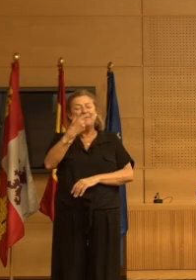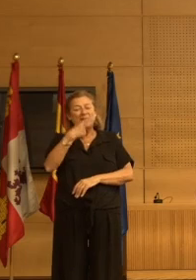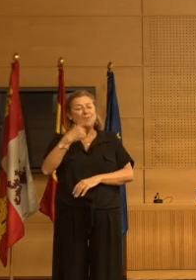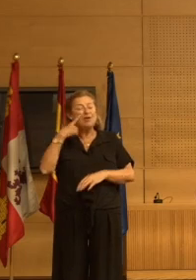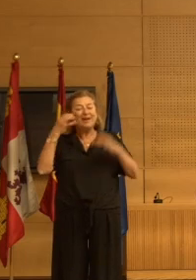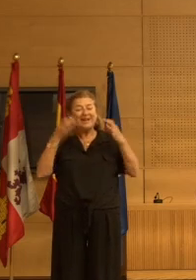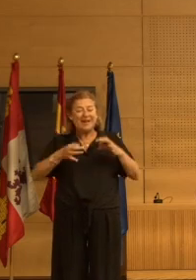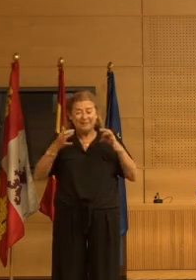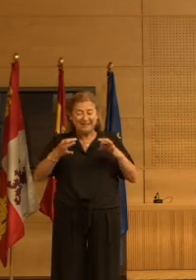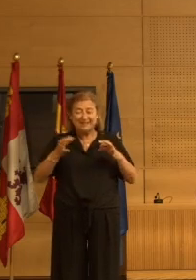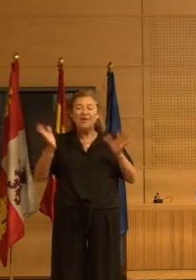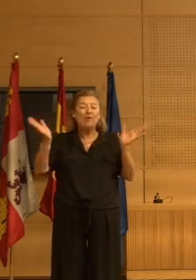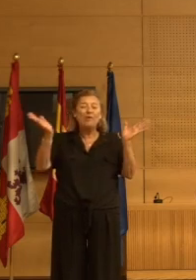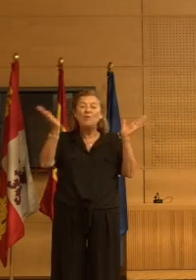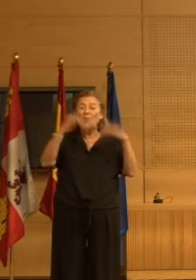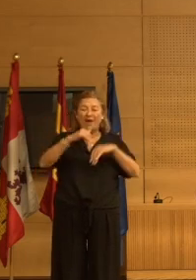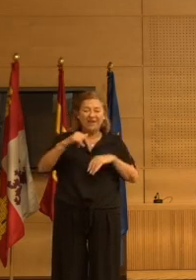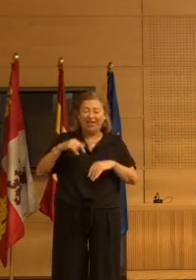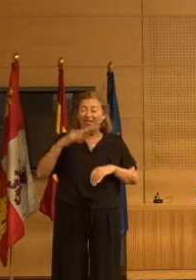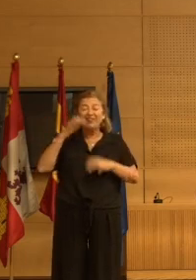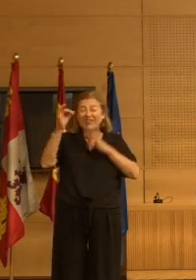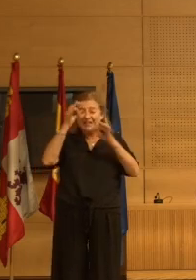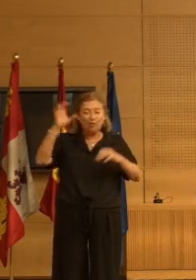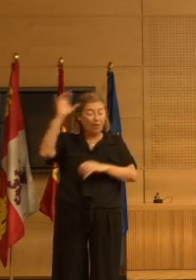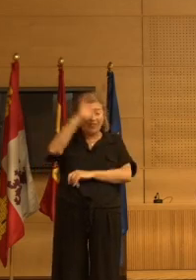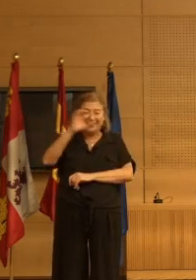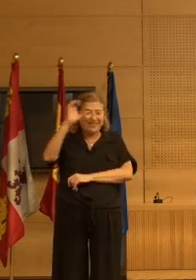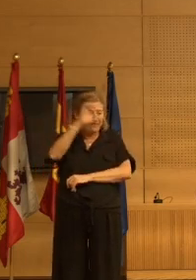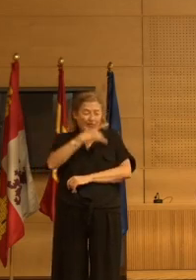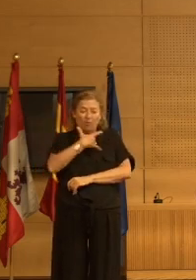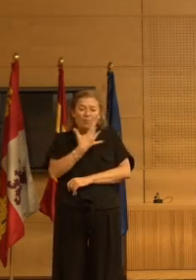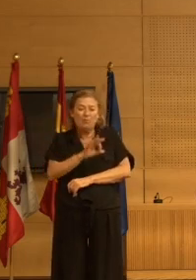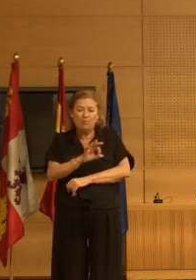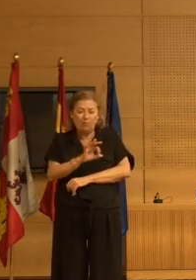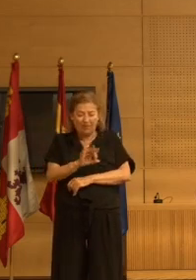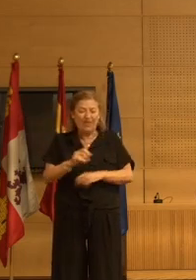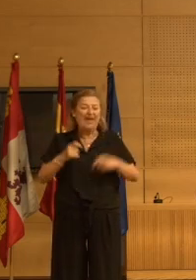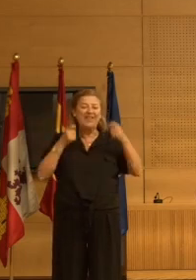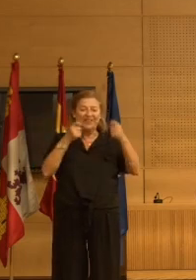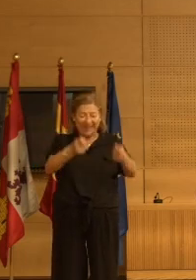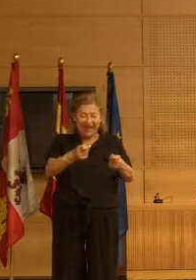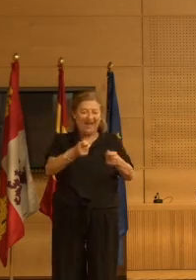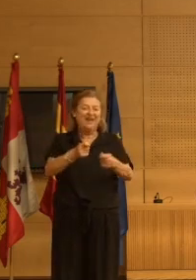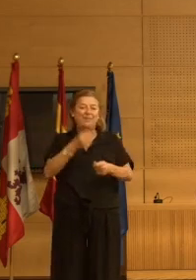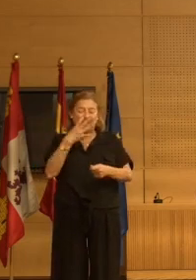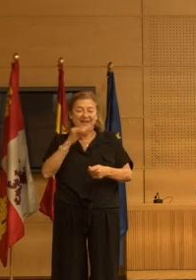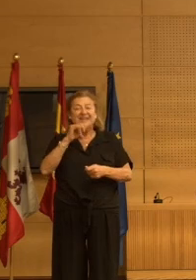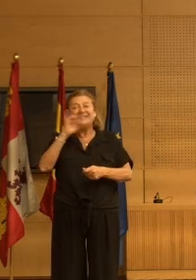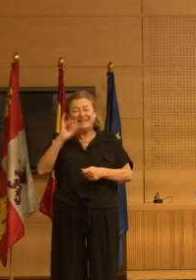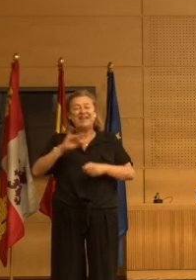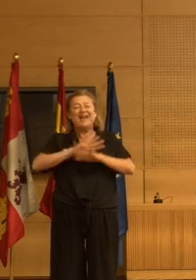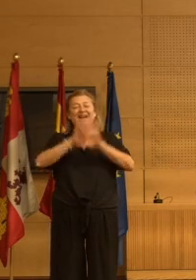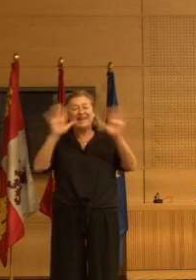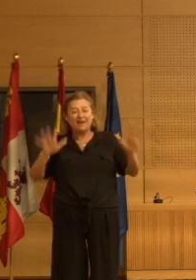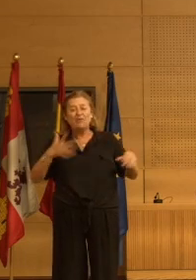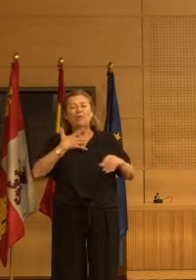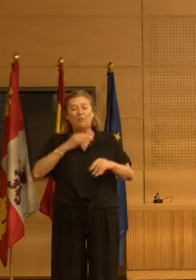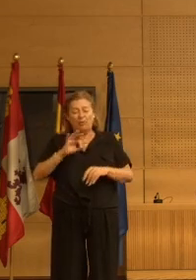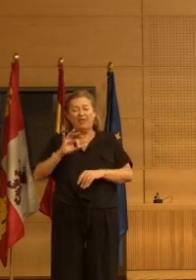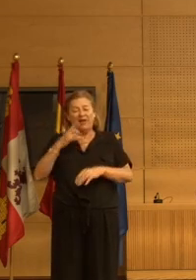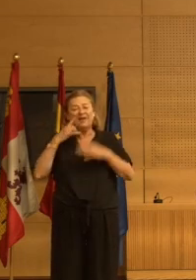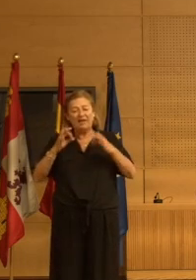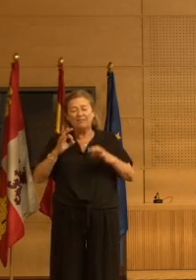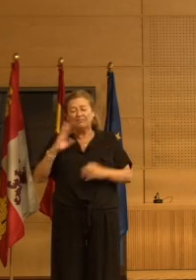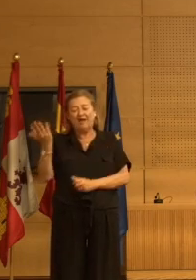realmente no tiene ningún dato científico de que pueda ser eficaz y sí tenemos datos claros de que puede ser realmente